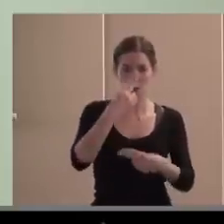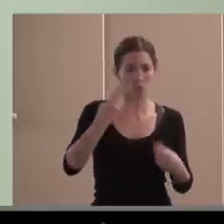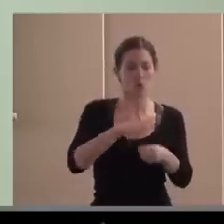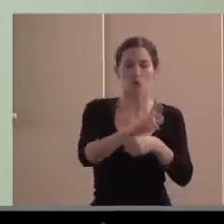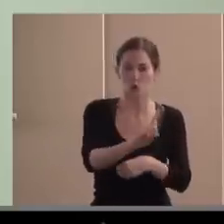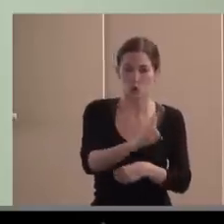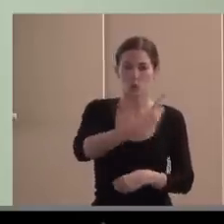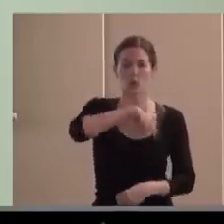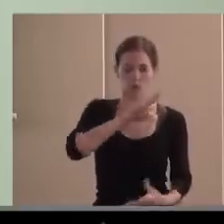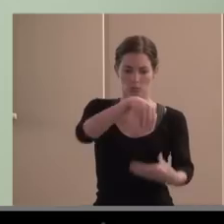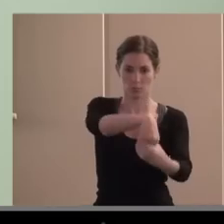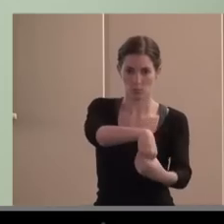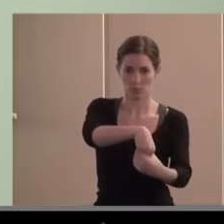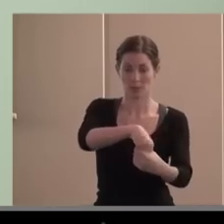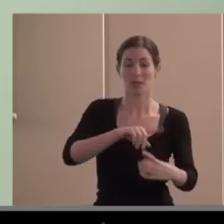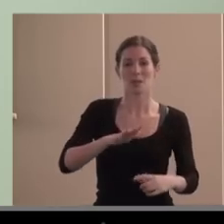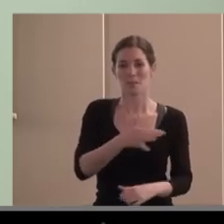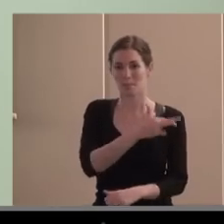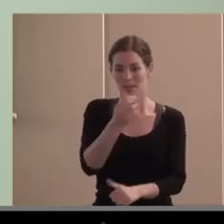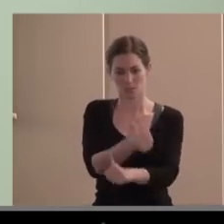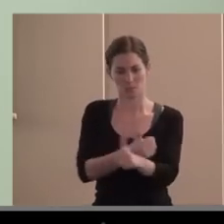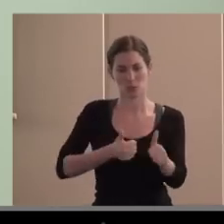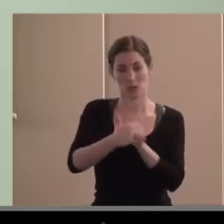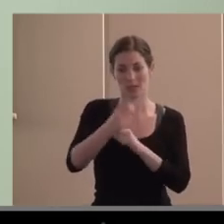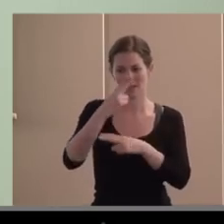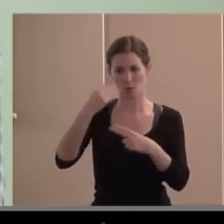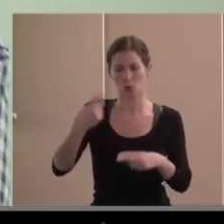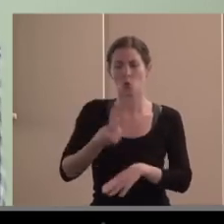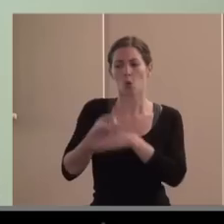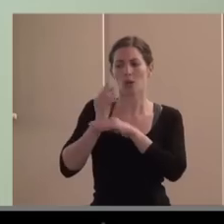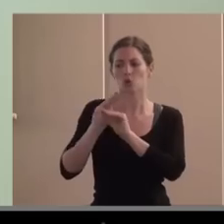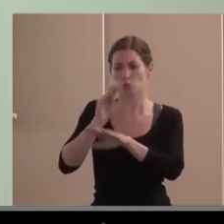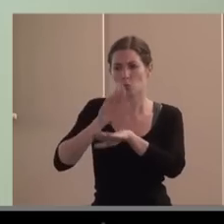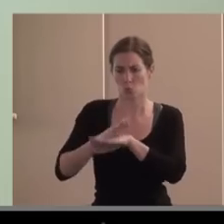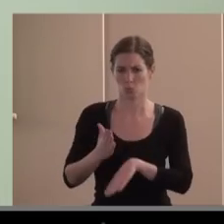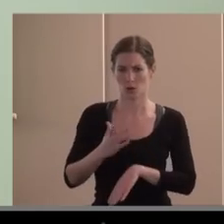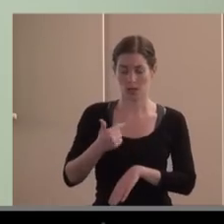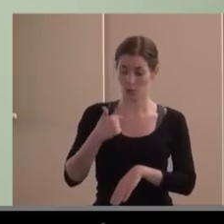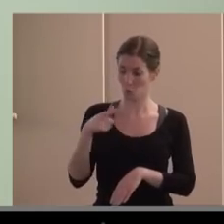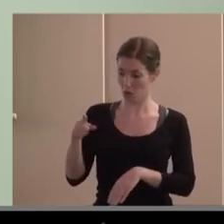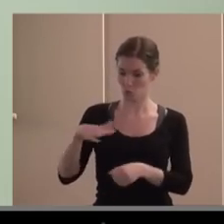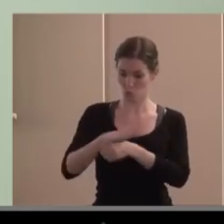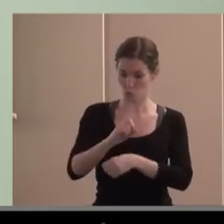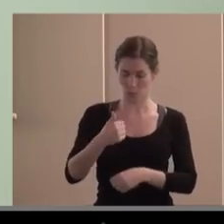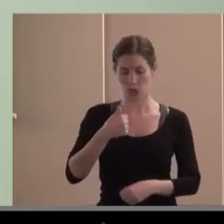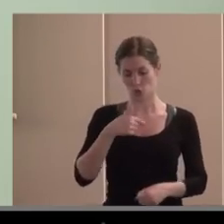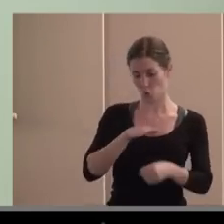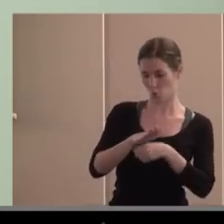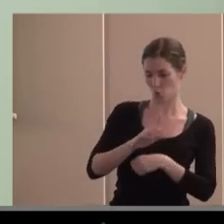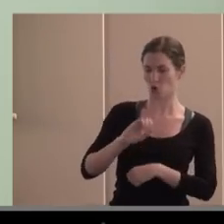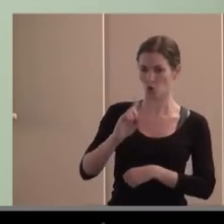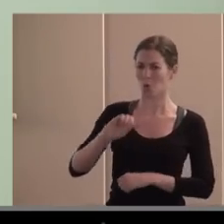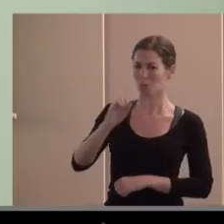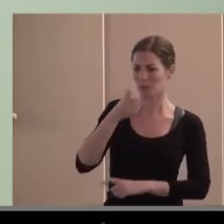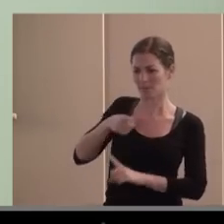público cumpla su obligación, los derechos, no solo, bueno, como no lo cumple, lo hago yo, no, no. Primero intentemos que lo cumpla y mientras